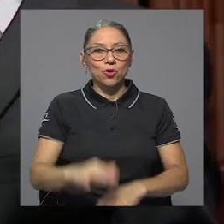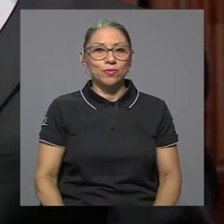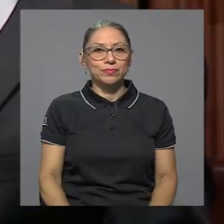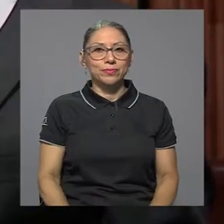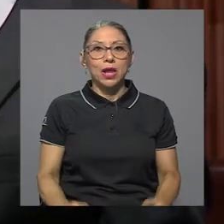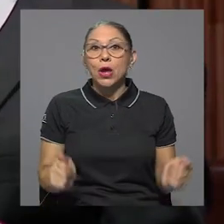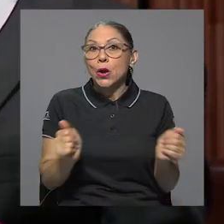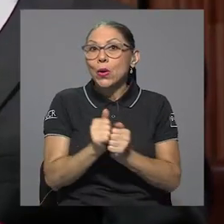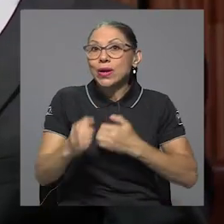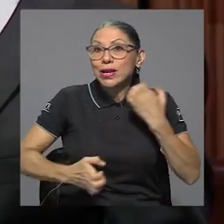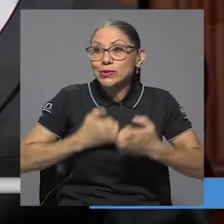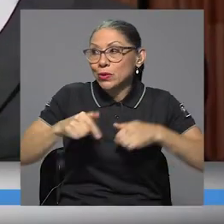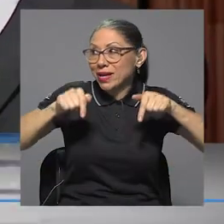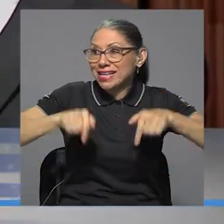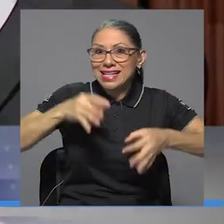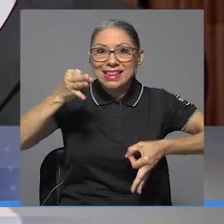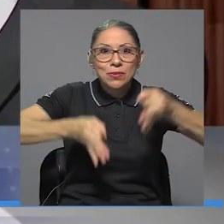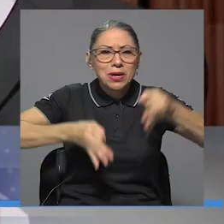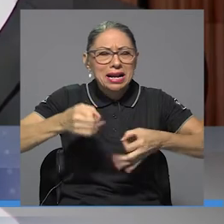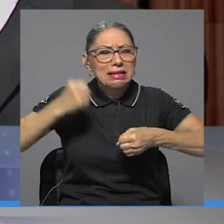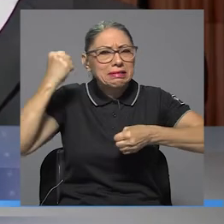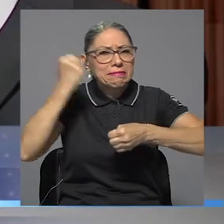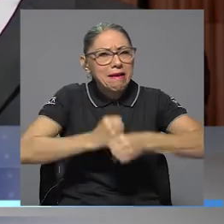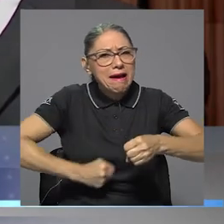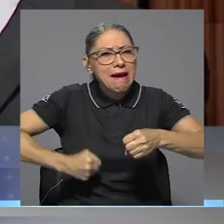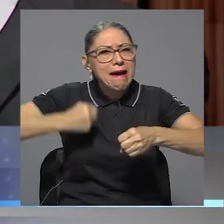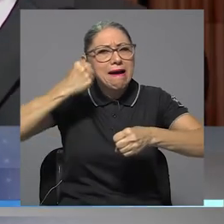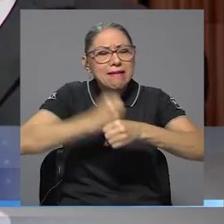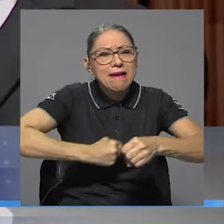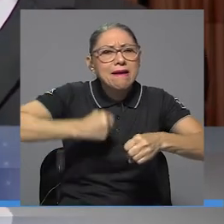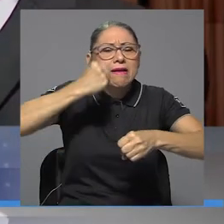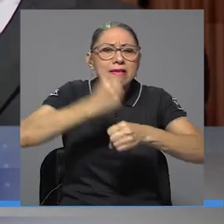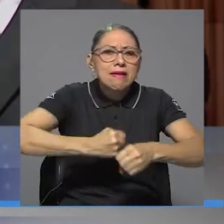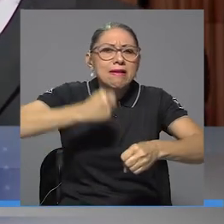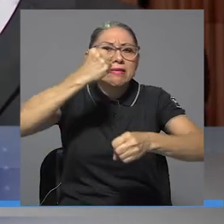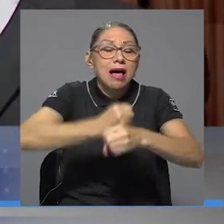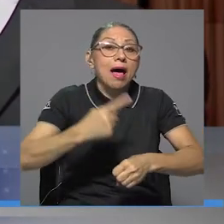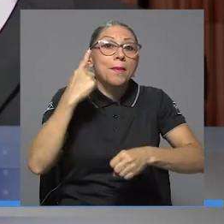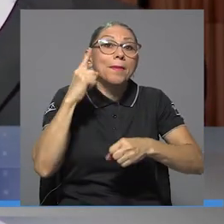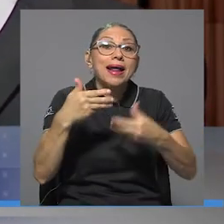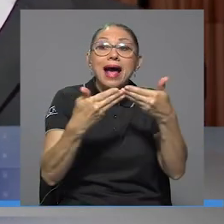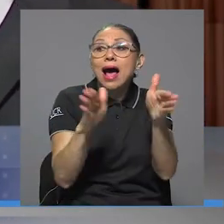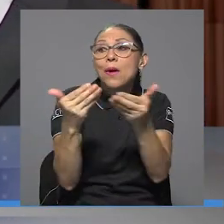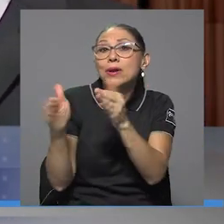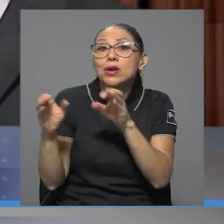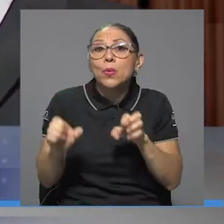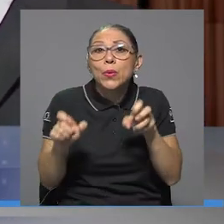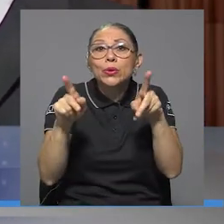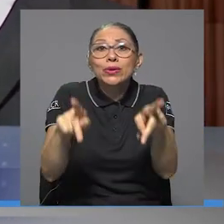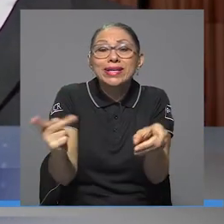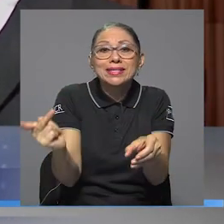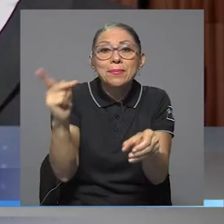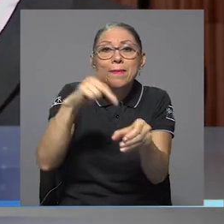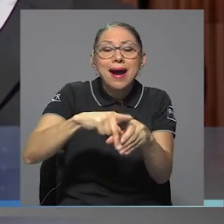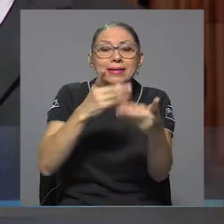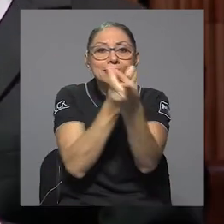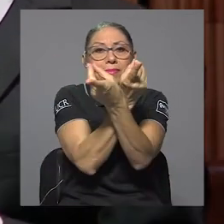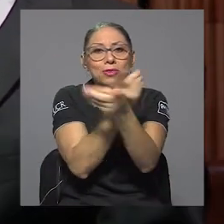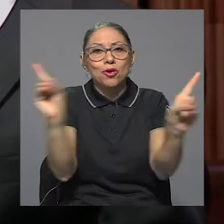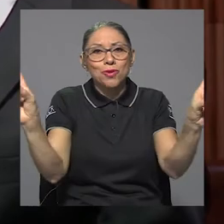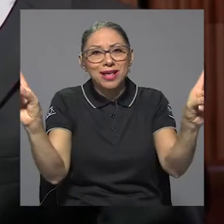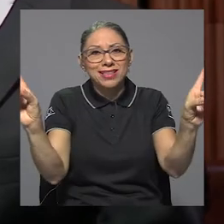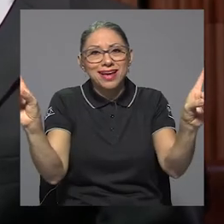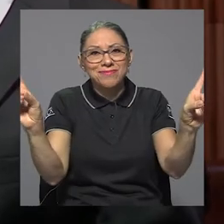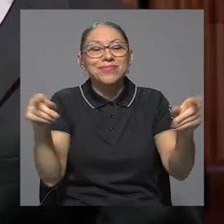Con mucha ilusión este tribunal ha trabajado incansablemente para propiciar los espacios de participación democrática